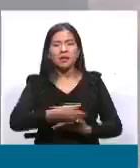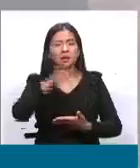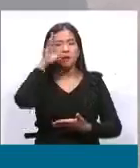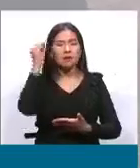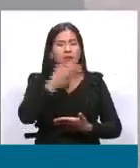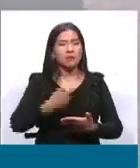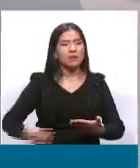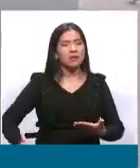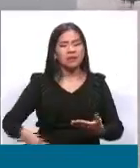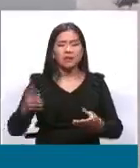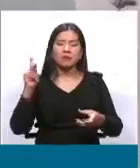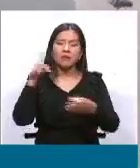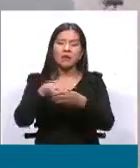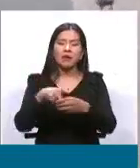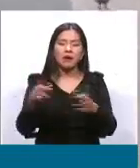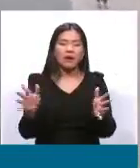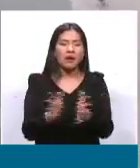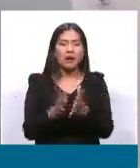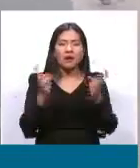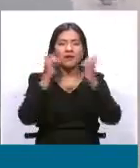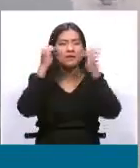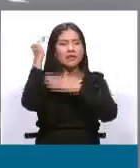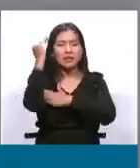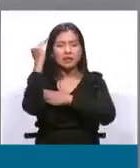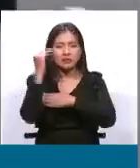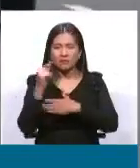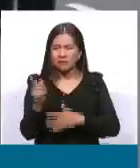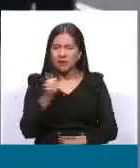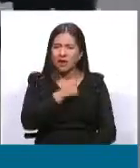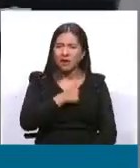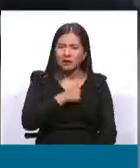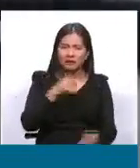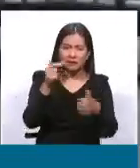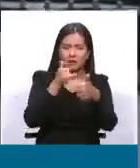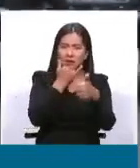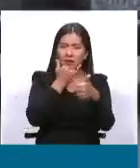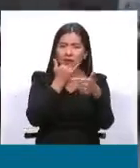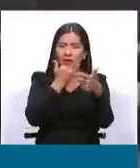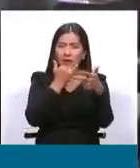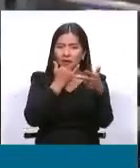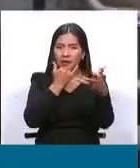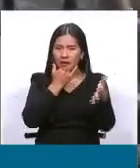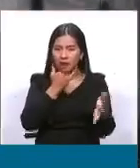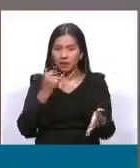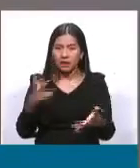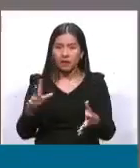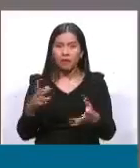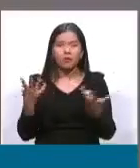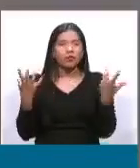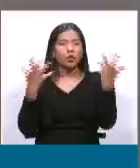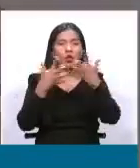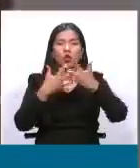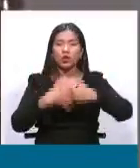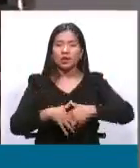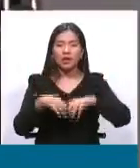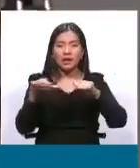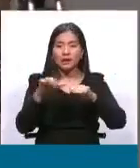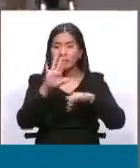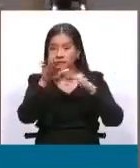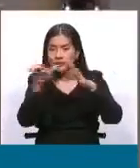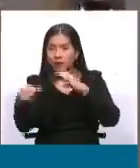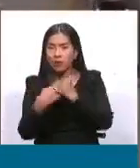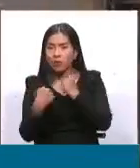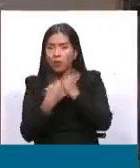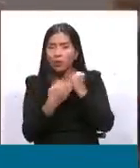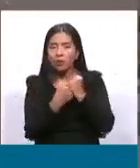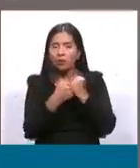los actos cívicos departamentales. Con estas actitudes del señor Luis Fernando Camacho, pese a intentar coordinar acciones a nivel